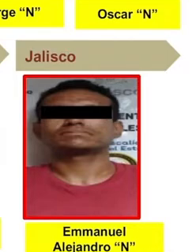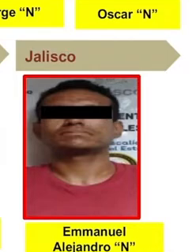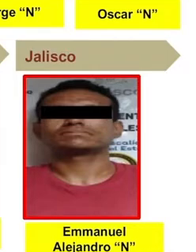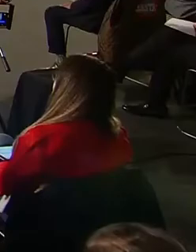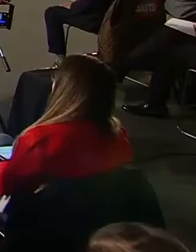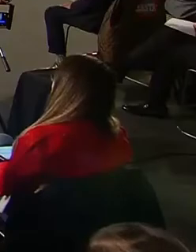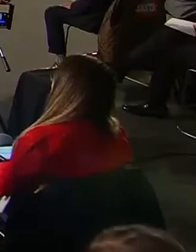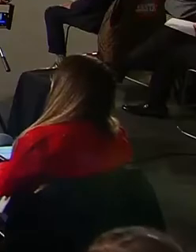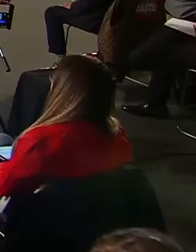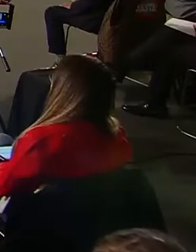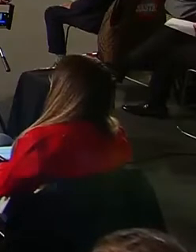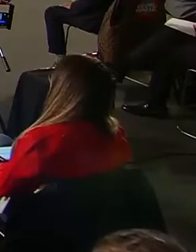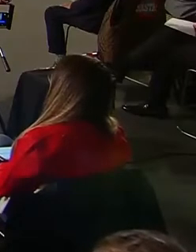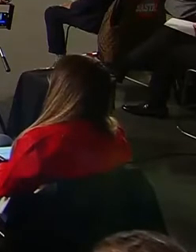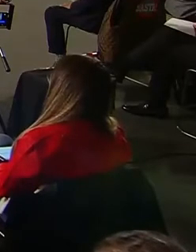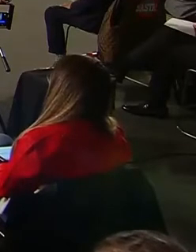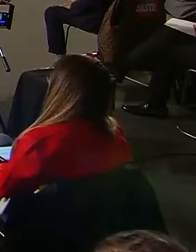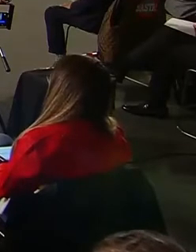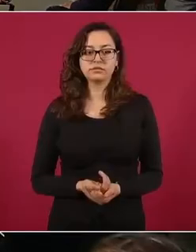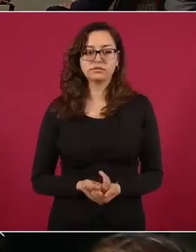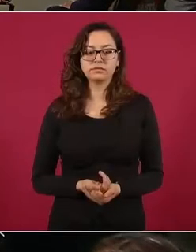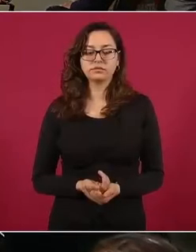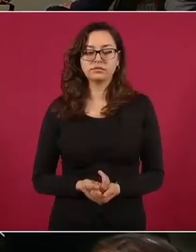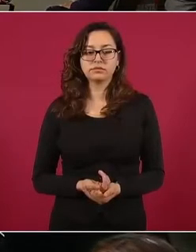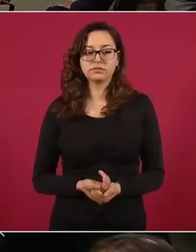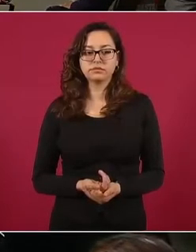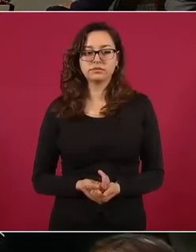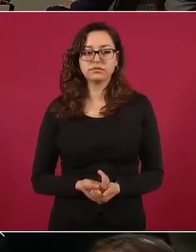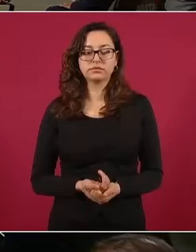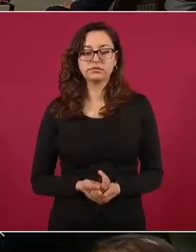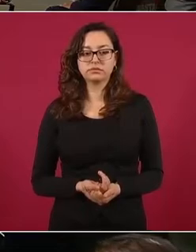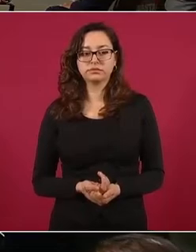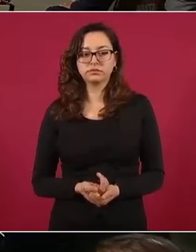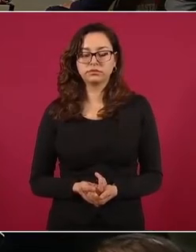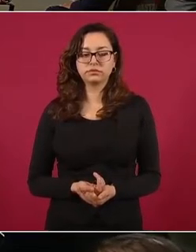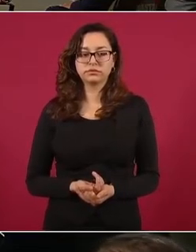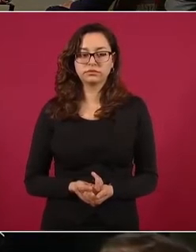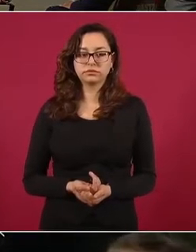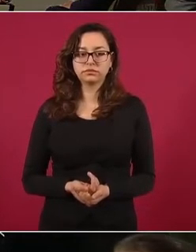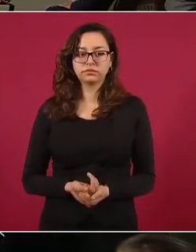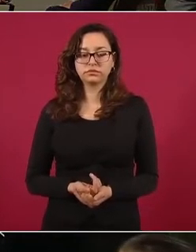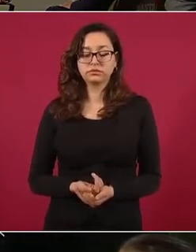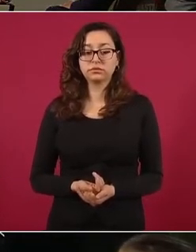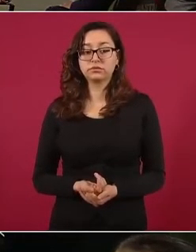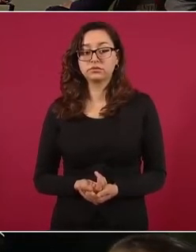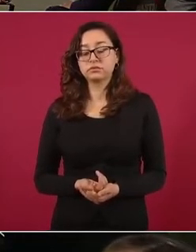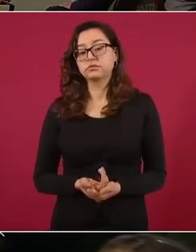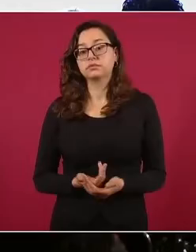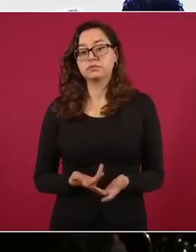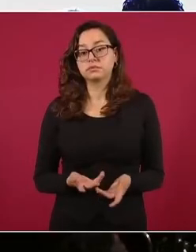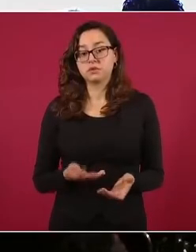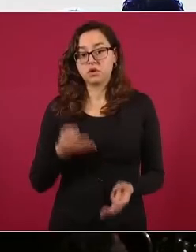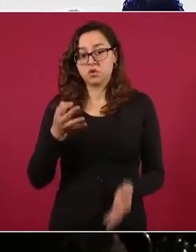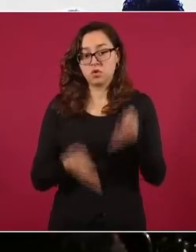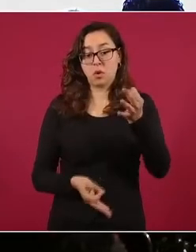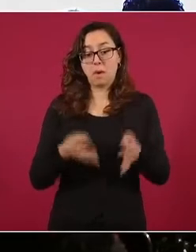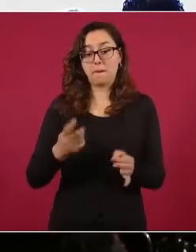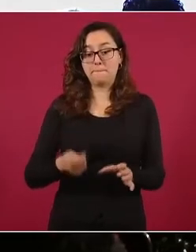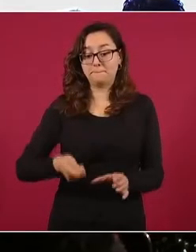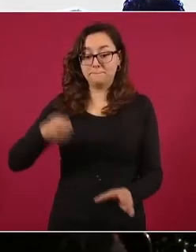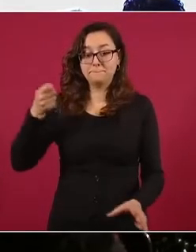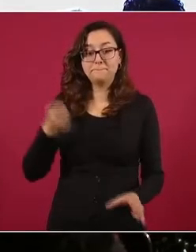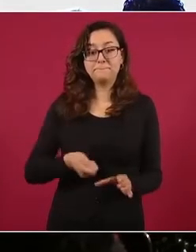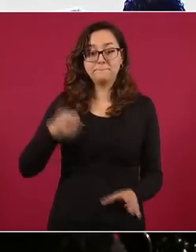uno. Siguiente. En cuanto a sentencias relevantes, informar